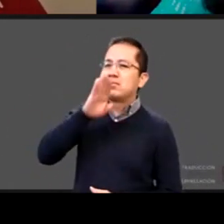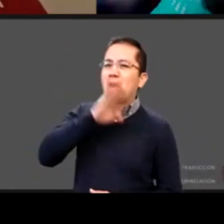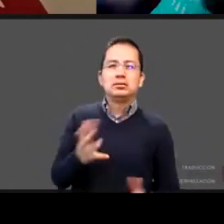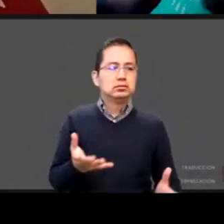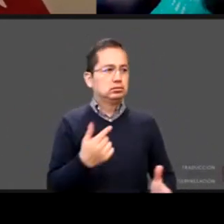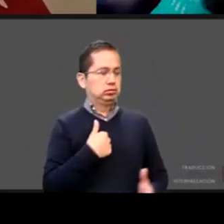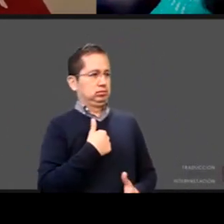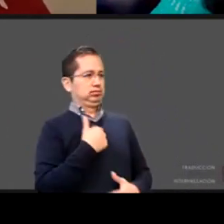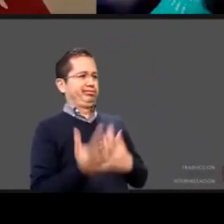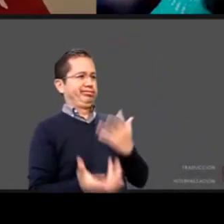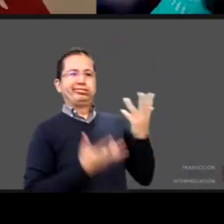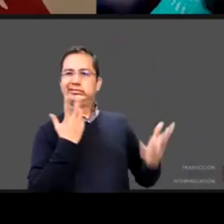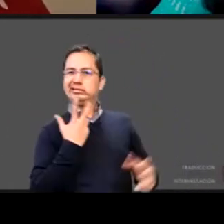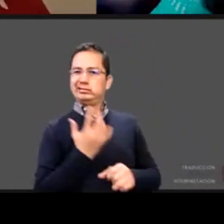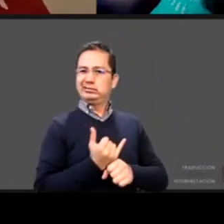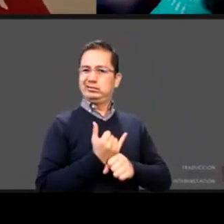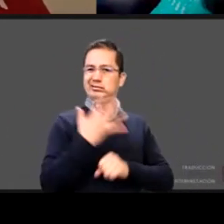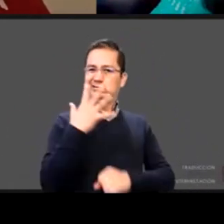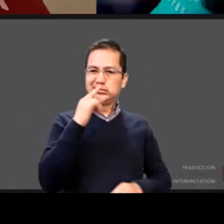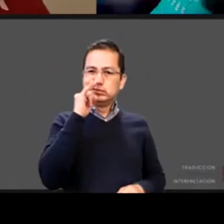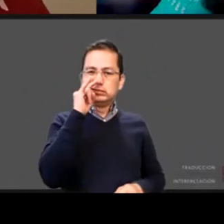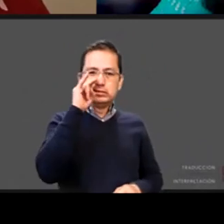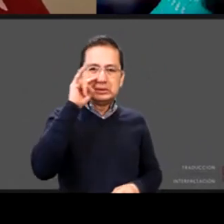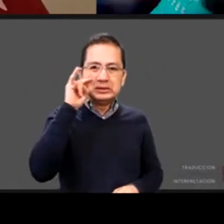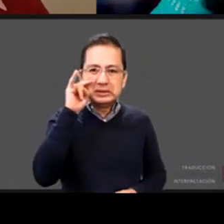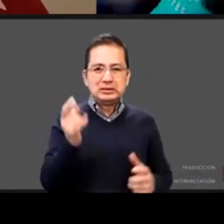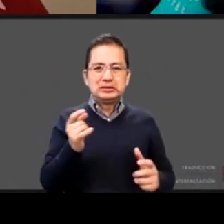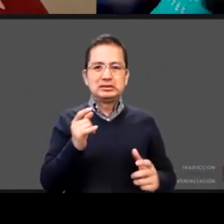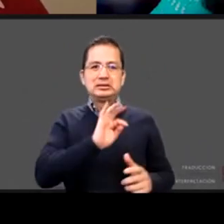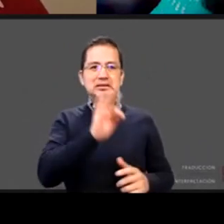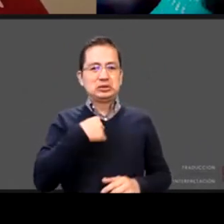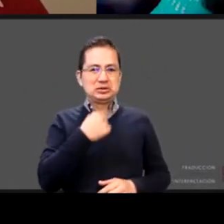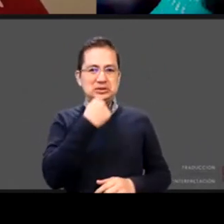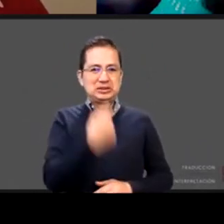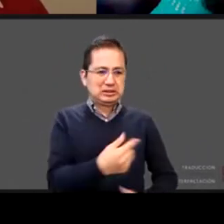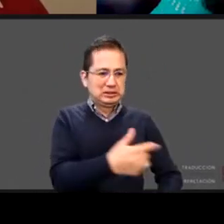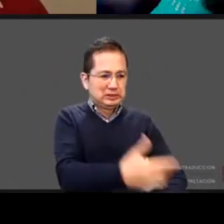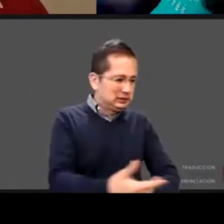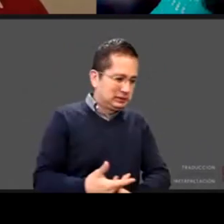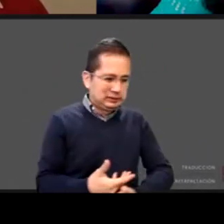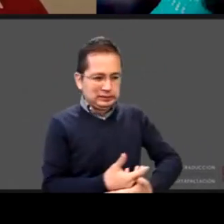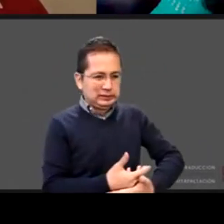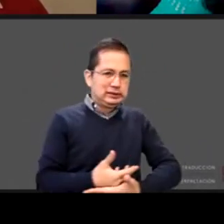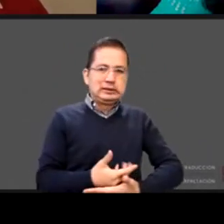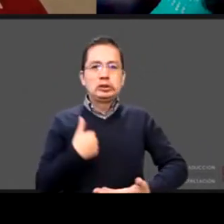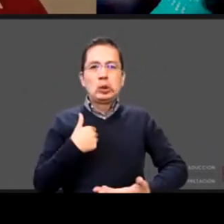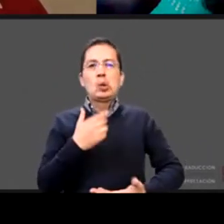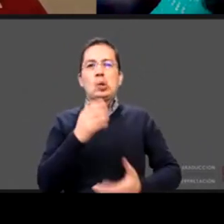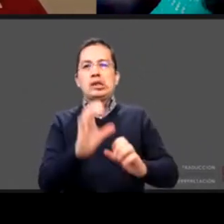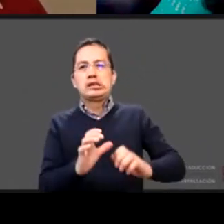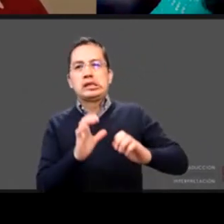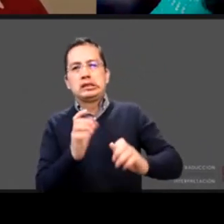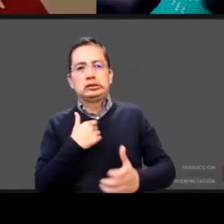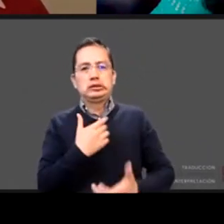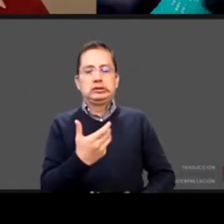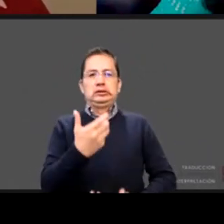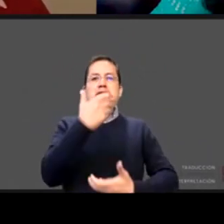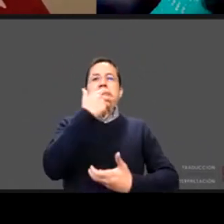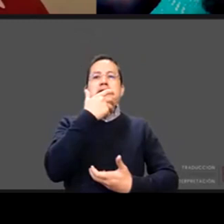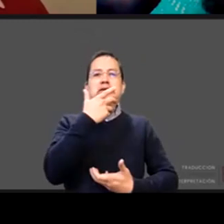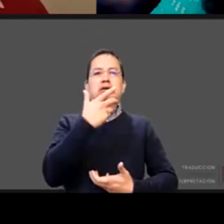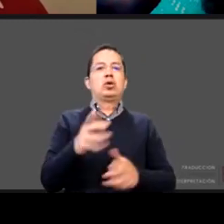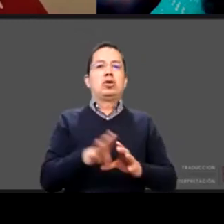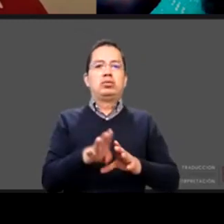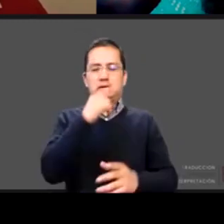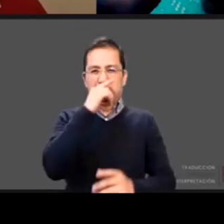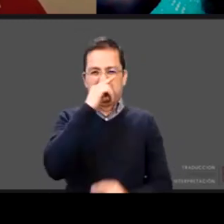sintamos cómodos y entonces por ejemplo si tengo miedo de que se me caiga el niño pues me voy a sentar en un asiento hacia atrás y entonces aquí lo pongo y entonces si se resbala se baja